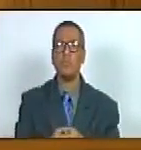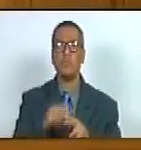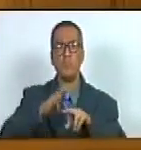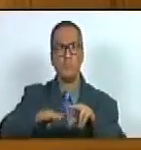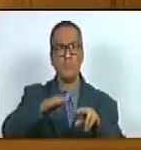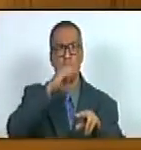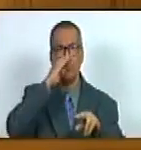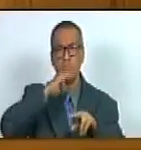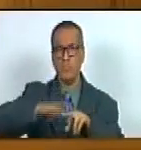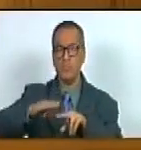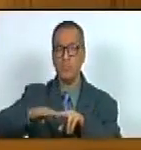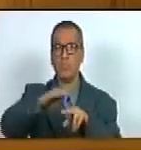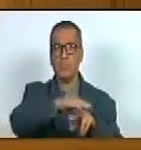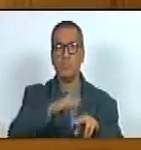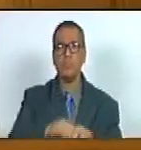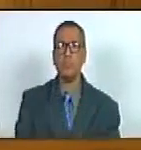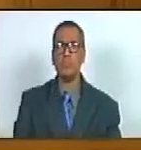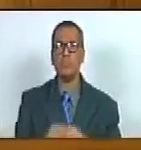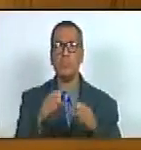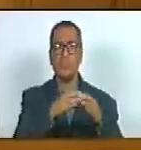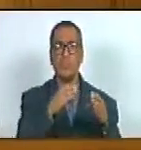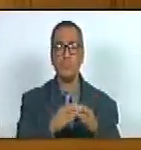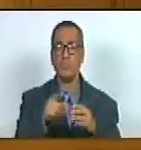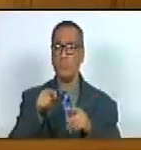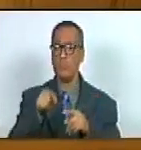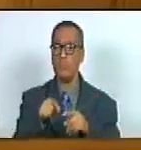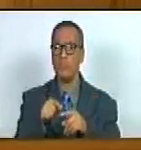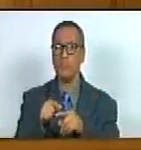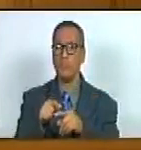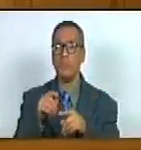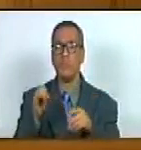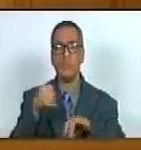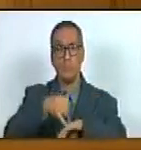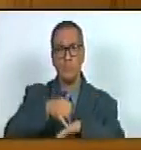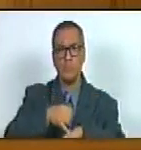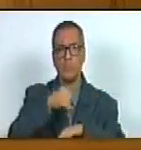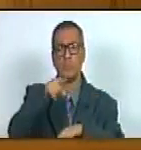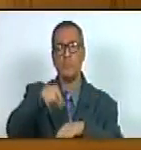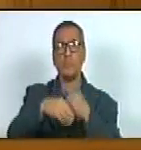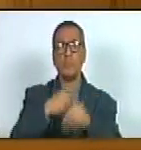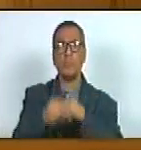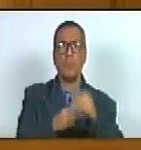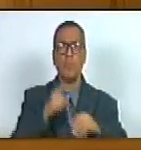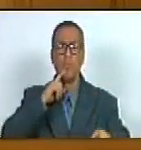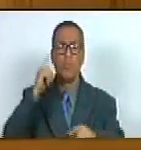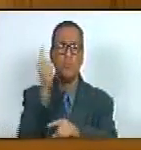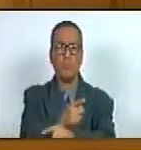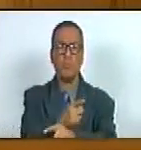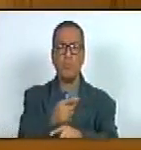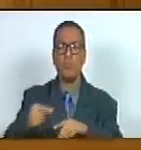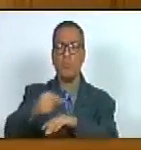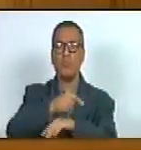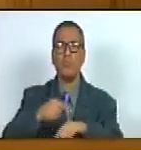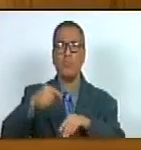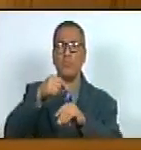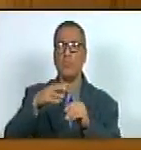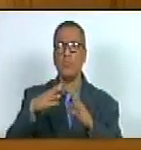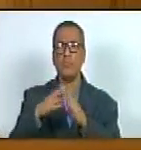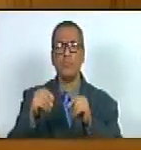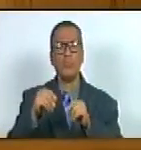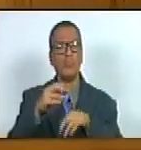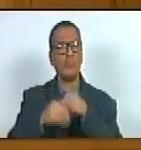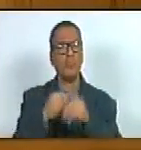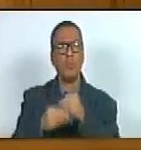niñas niñas y adolescentes como sujetos vulnerables siendo por lo tanto una obligación del Estado en todas sus